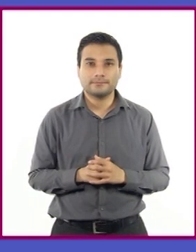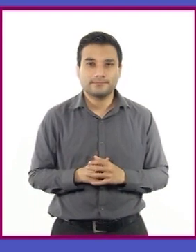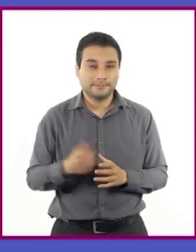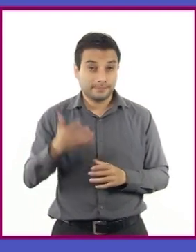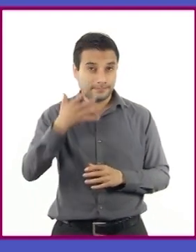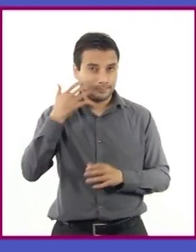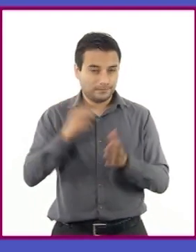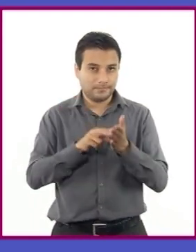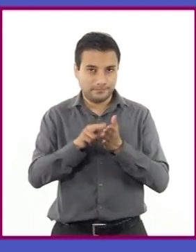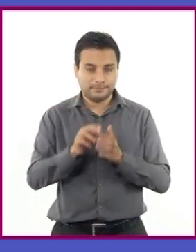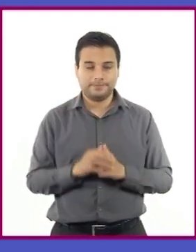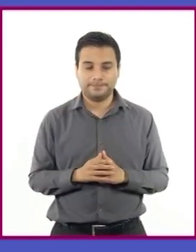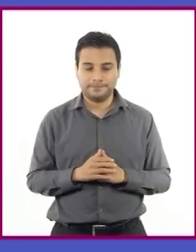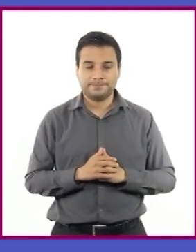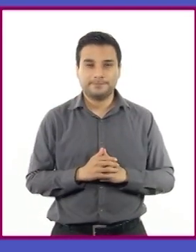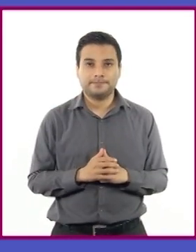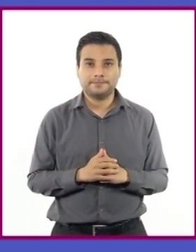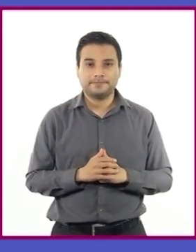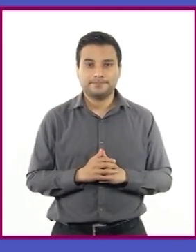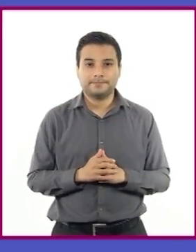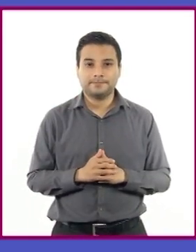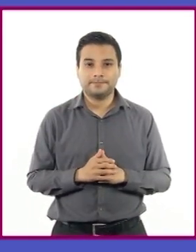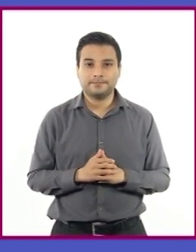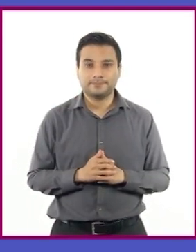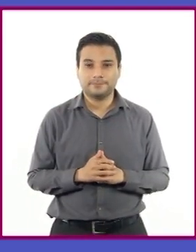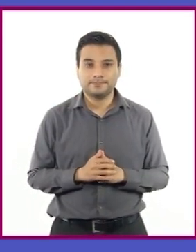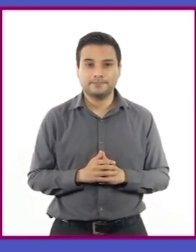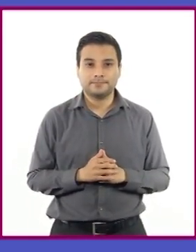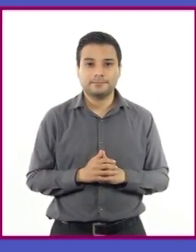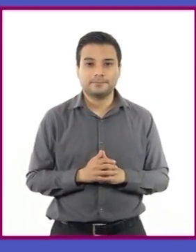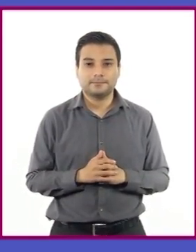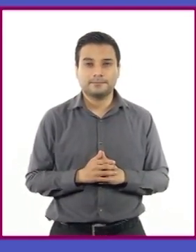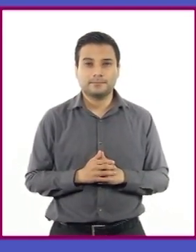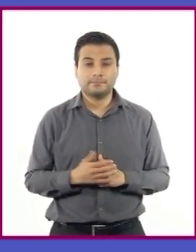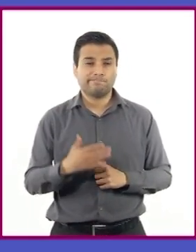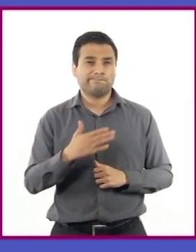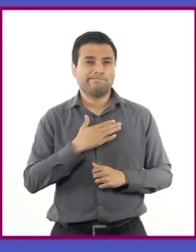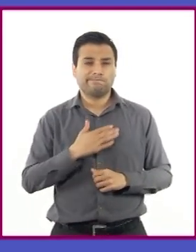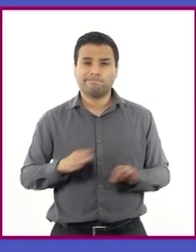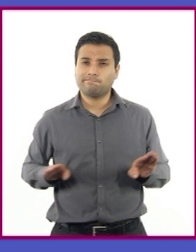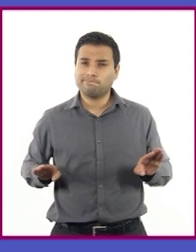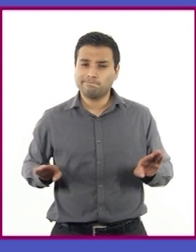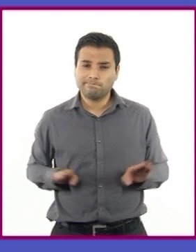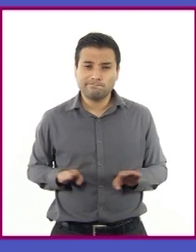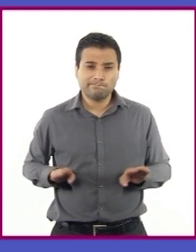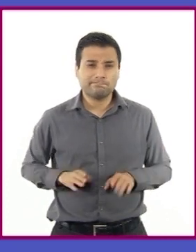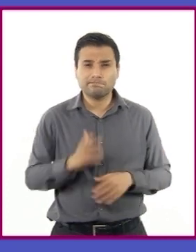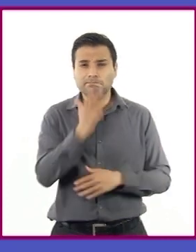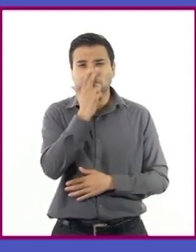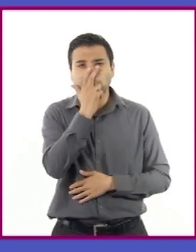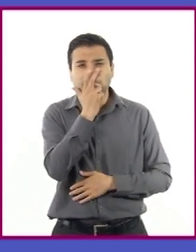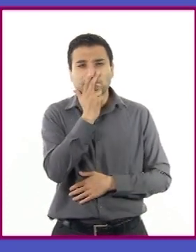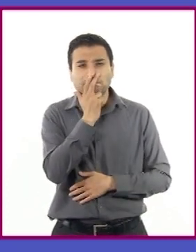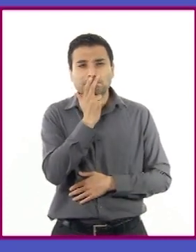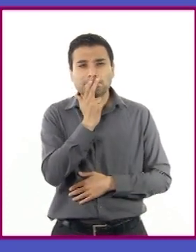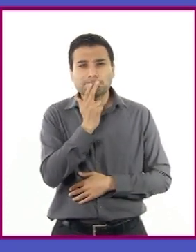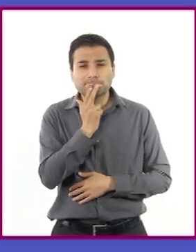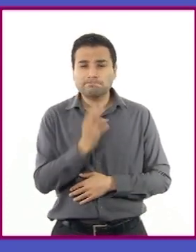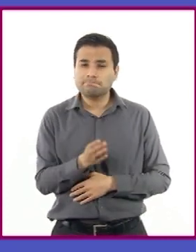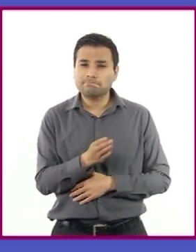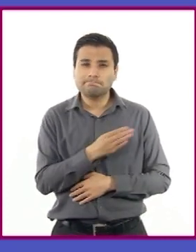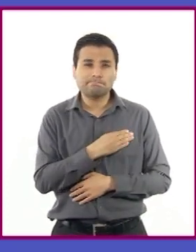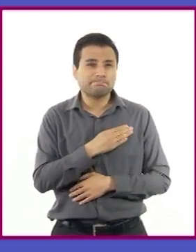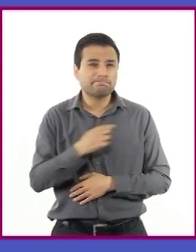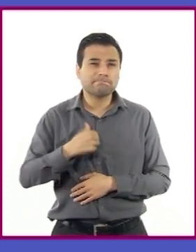negro, Edgar Allan Poe, la docilidad y humanidad de mi carácter sorprendieron desde mi infancia.